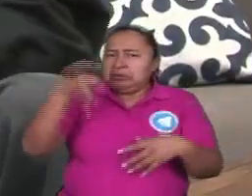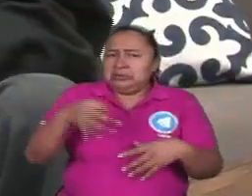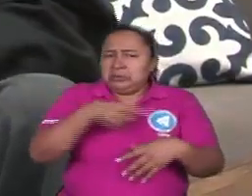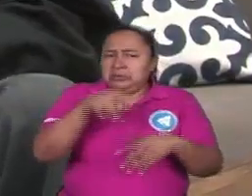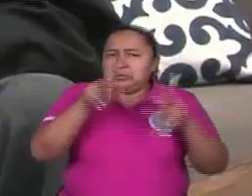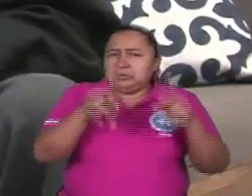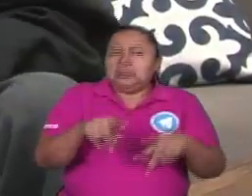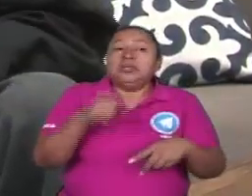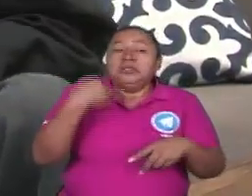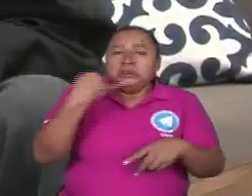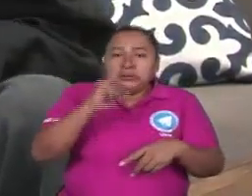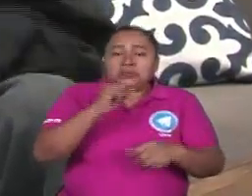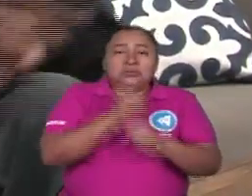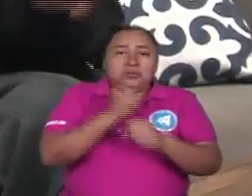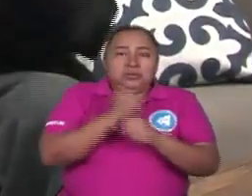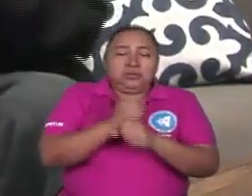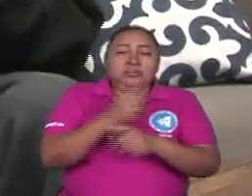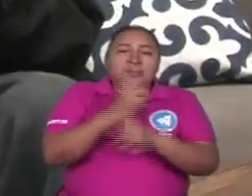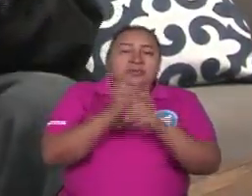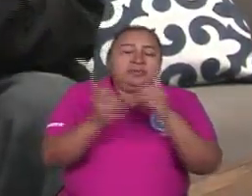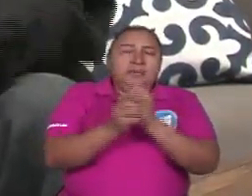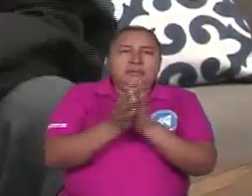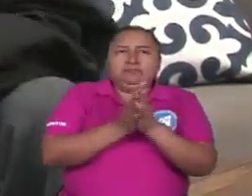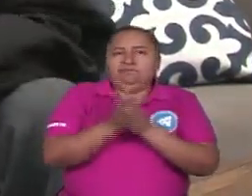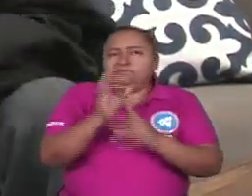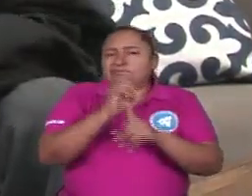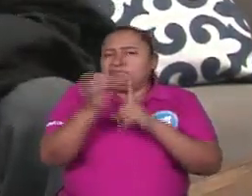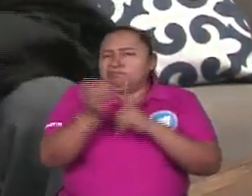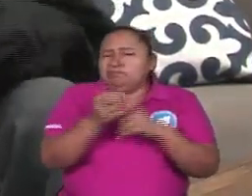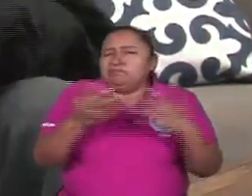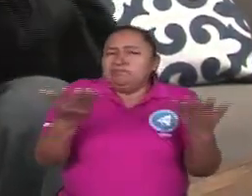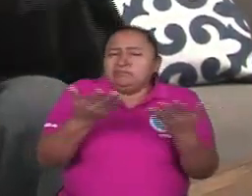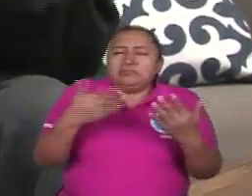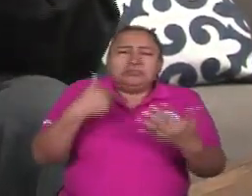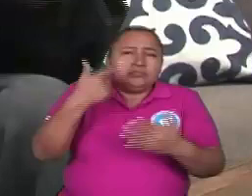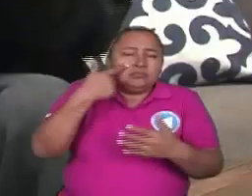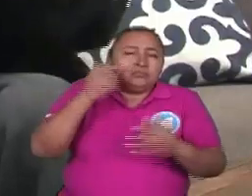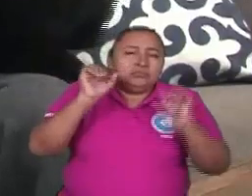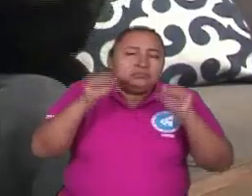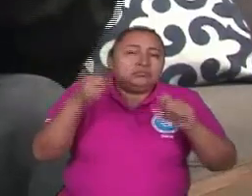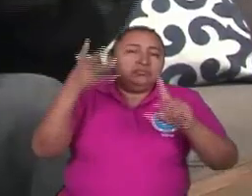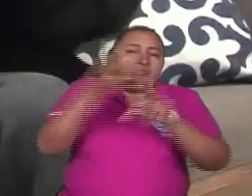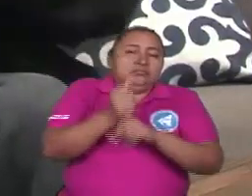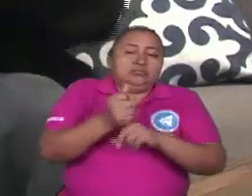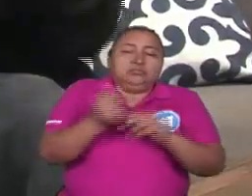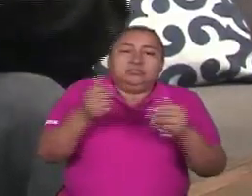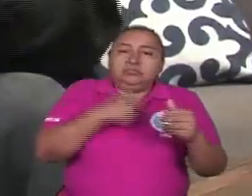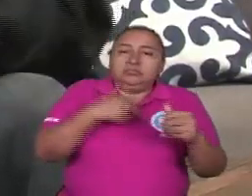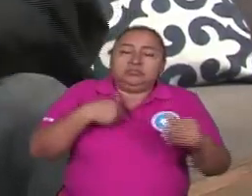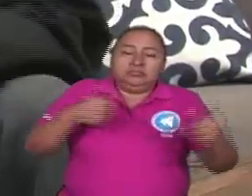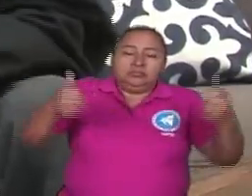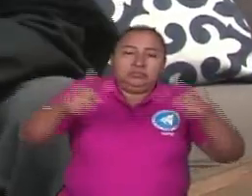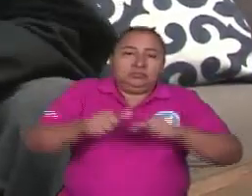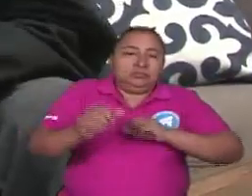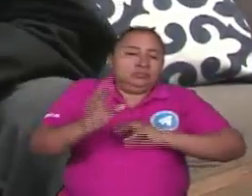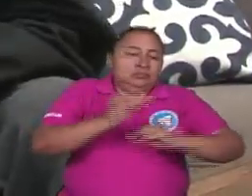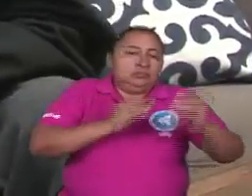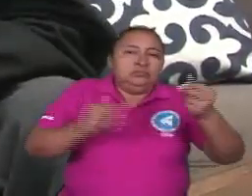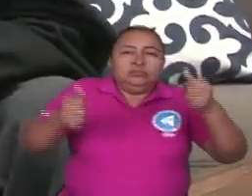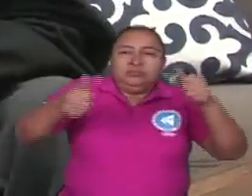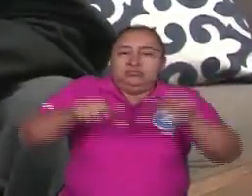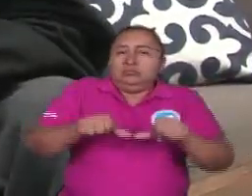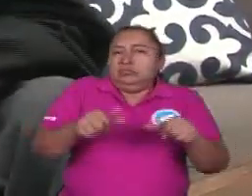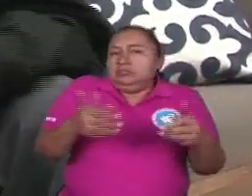trabajadores son trabajadores y teníamos que organizarlos para poder ir logrando acuerdos ¿me entiendes? acuerdos